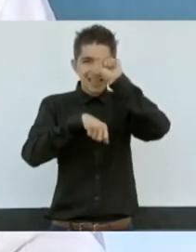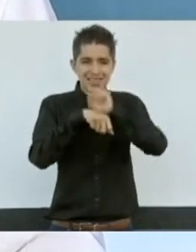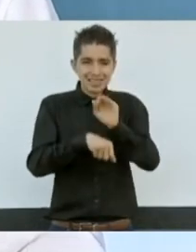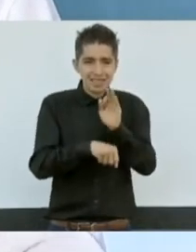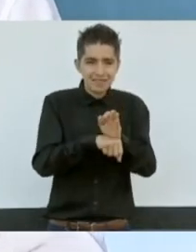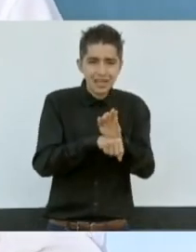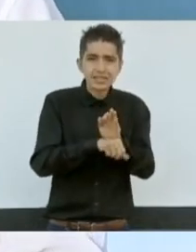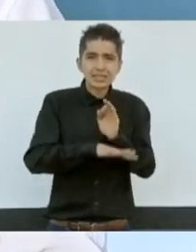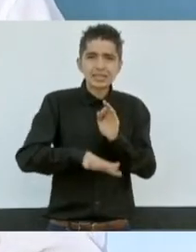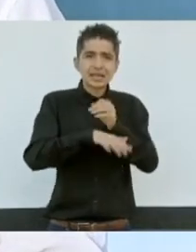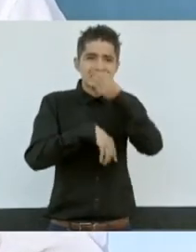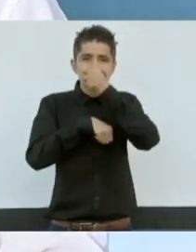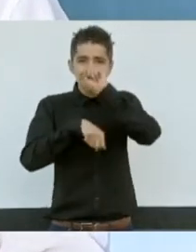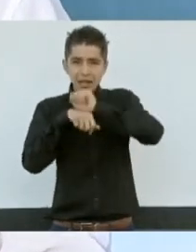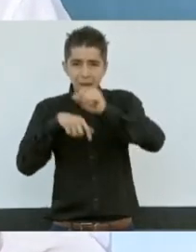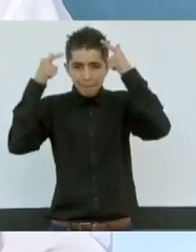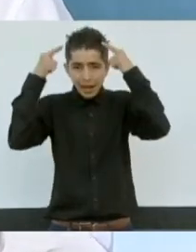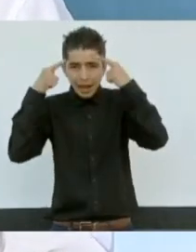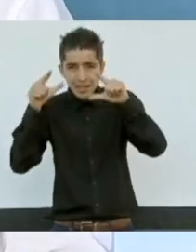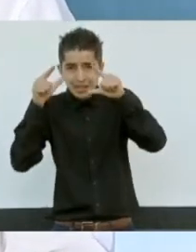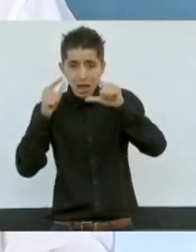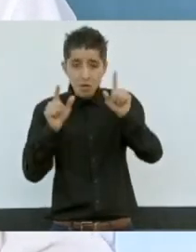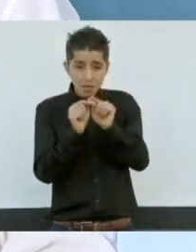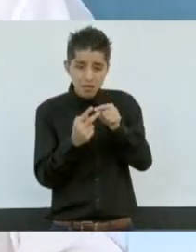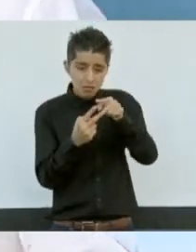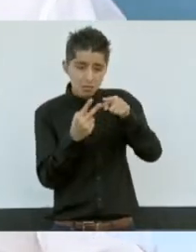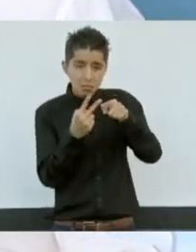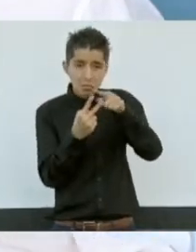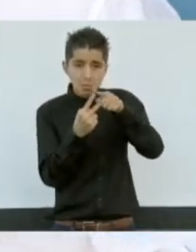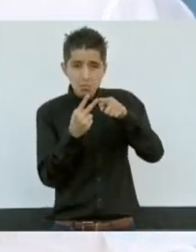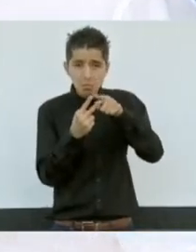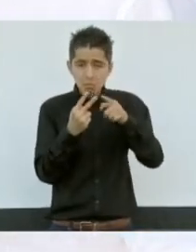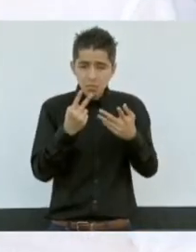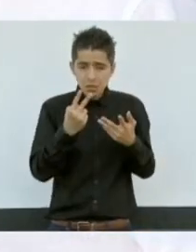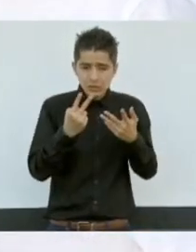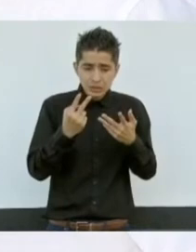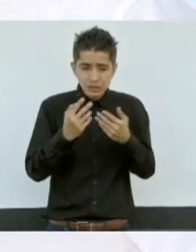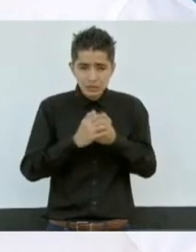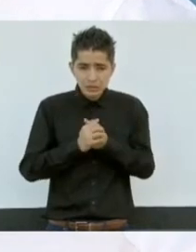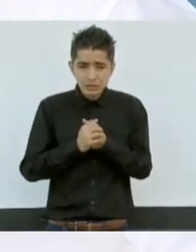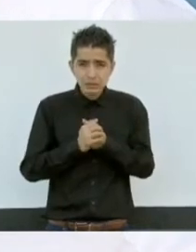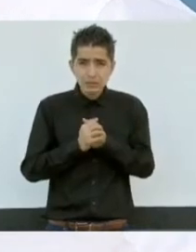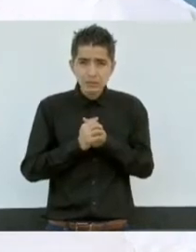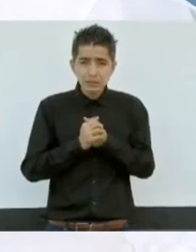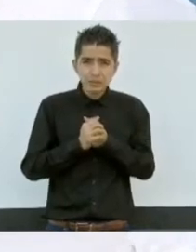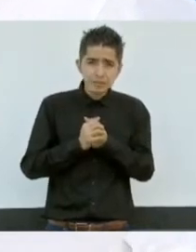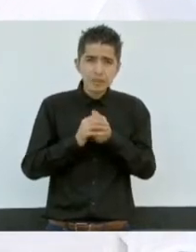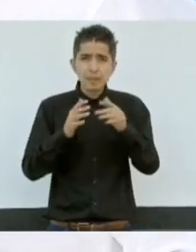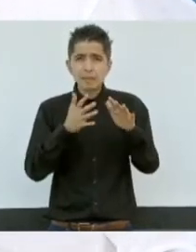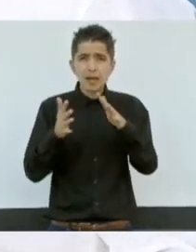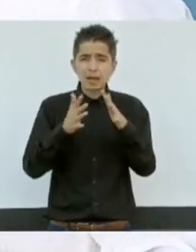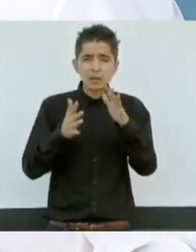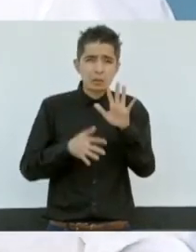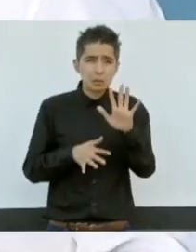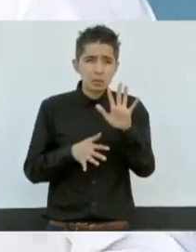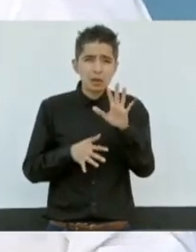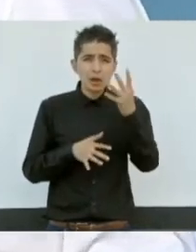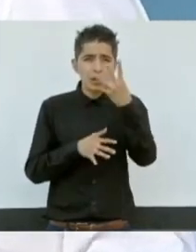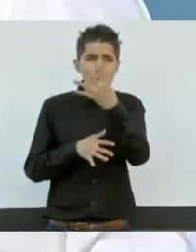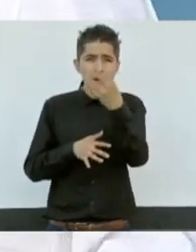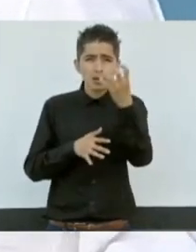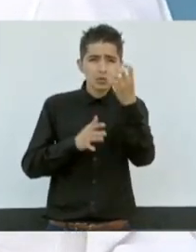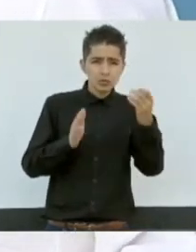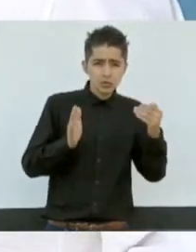Secretaría de Marina, con cerca de 400 mil